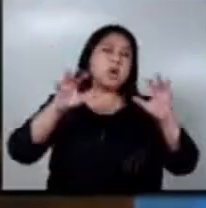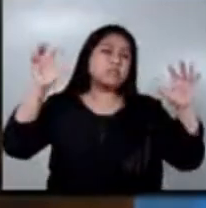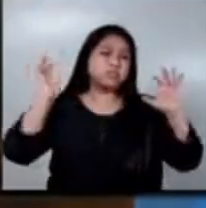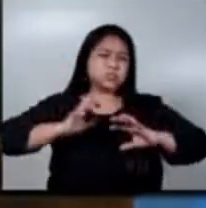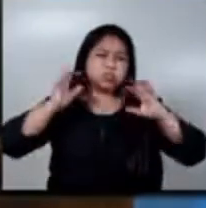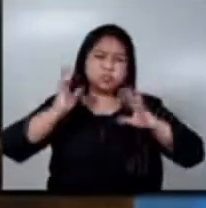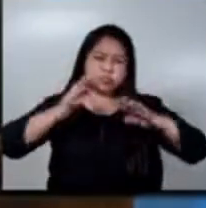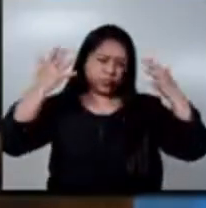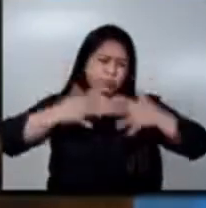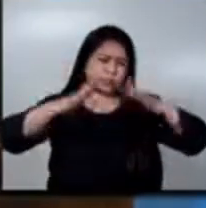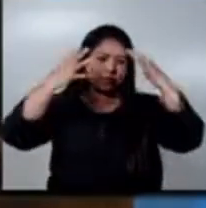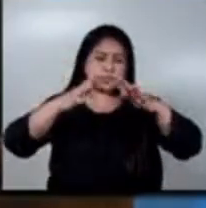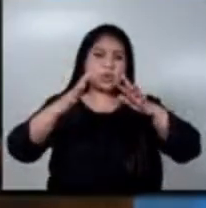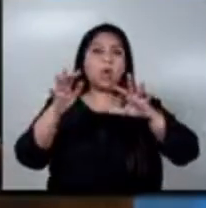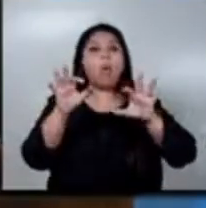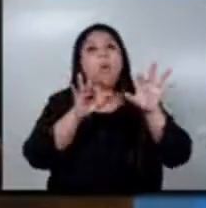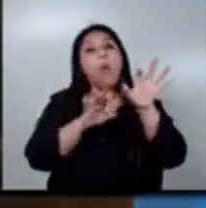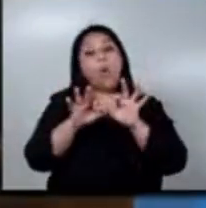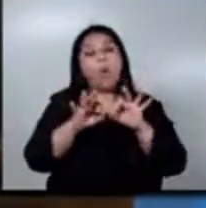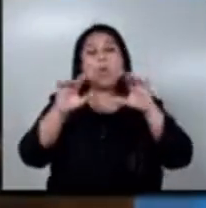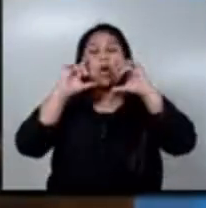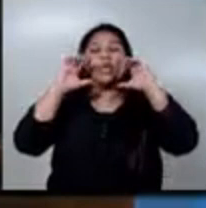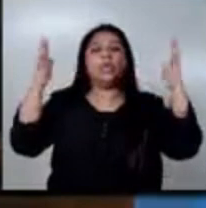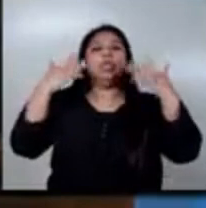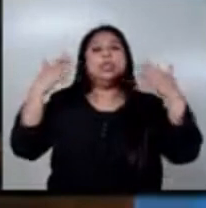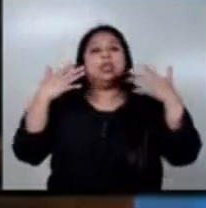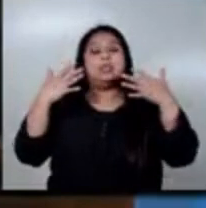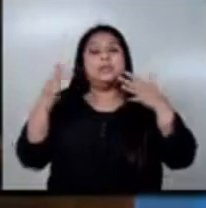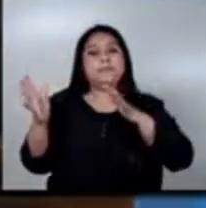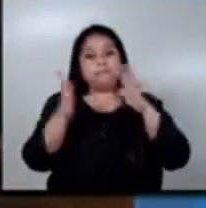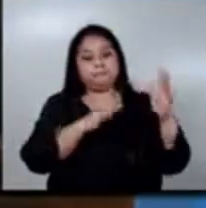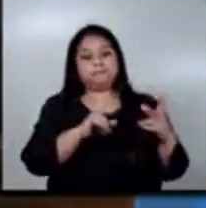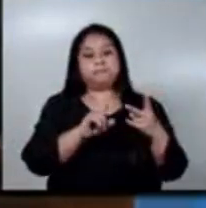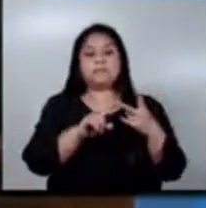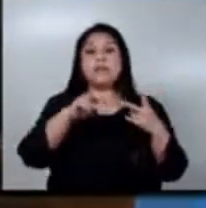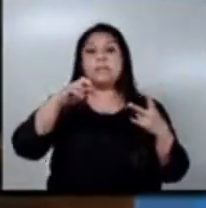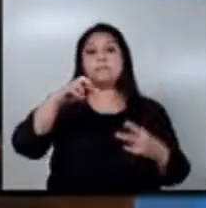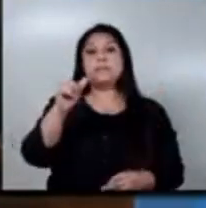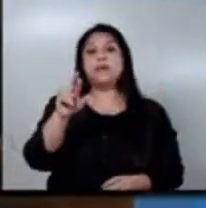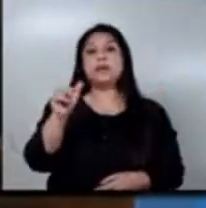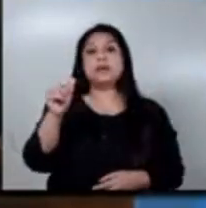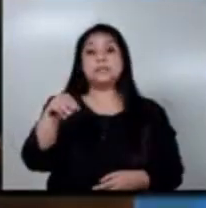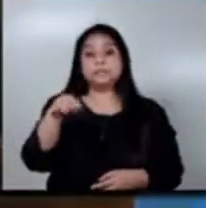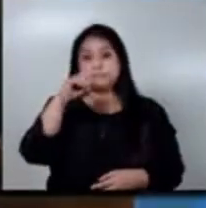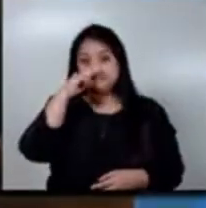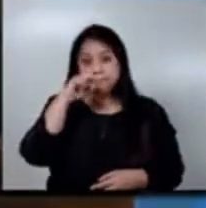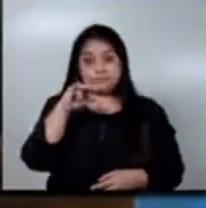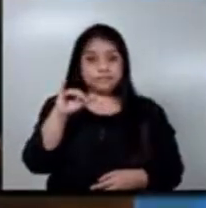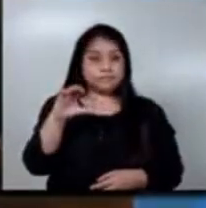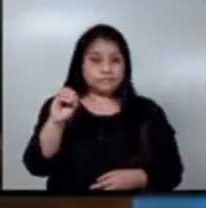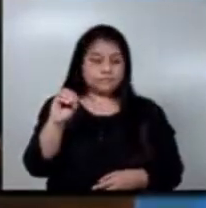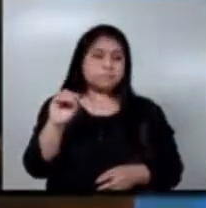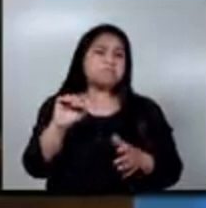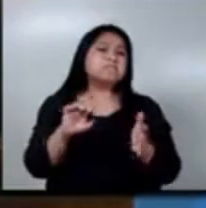sequías. Es paramétrico porque cuenta con un índice que se ha establecido con base a